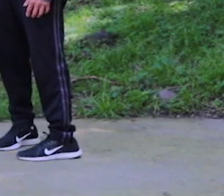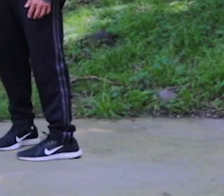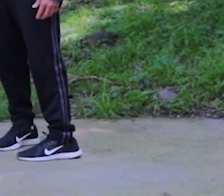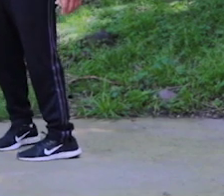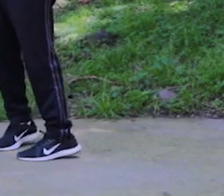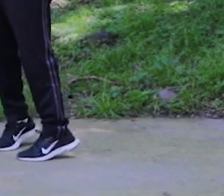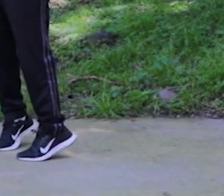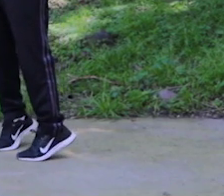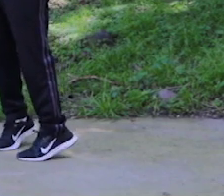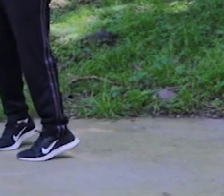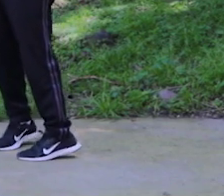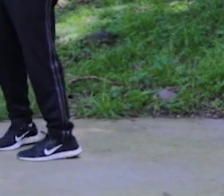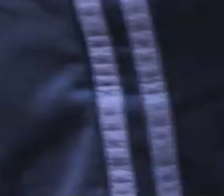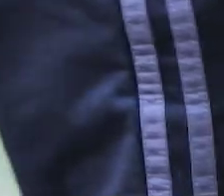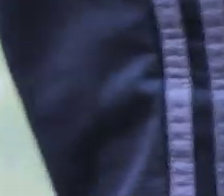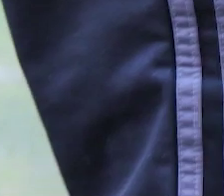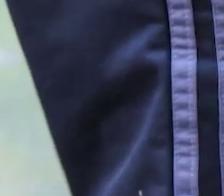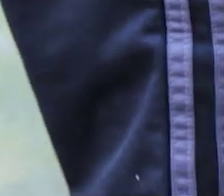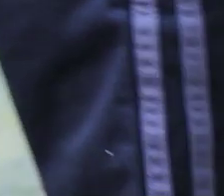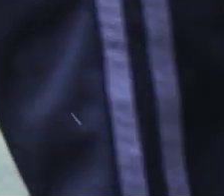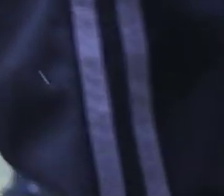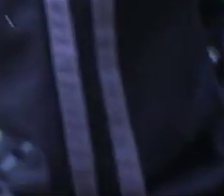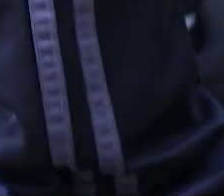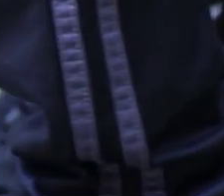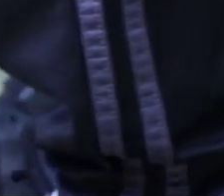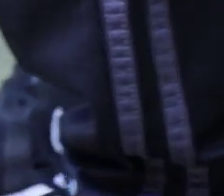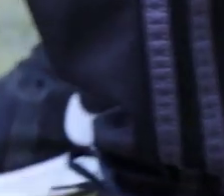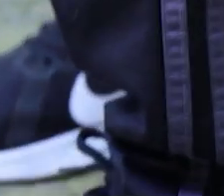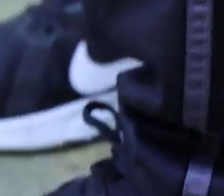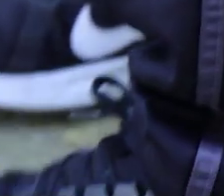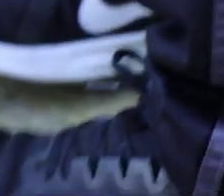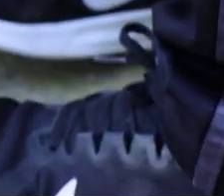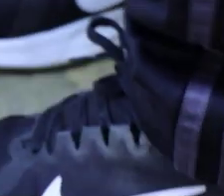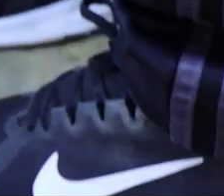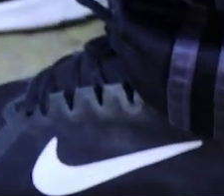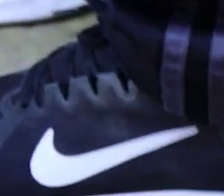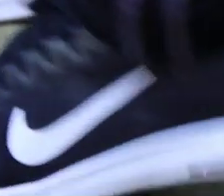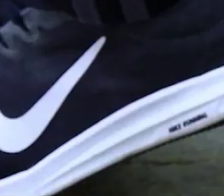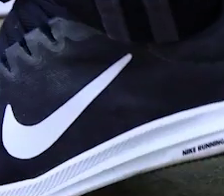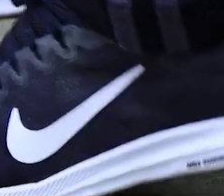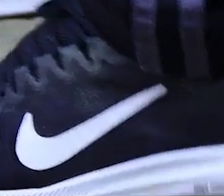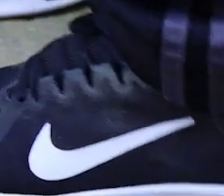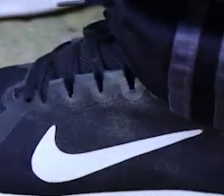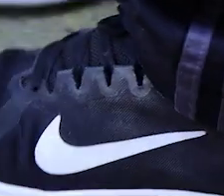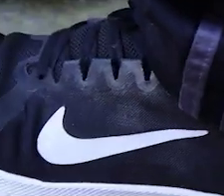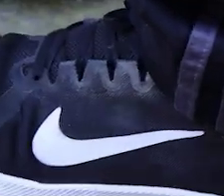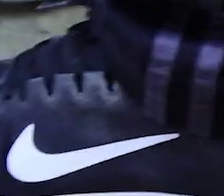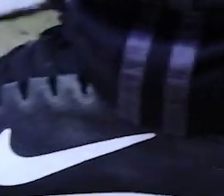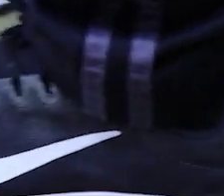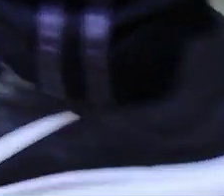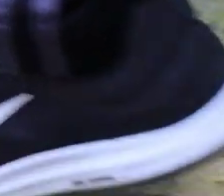Eso. Utilizamos nuestros brazos para tener equilibrio. Muy bien. Una vez más.